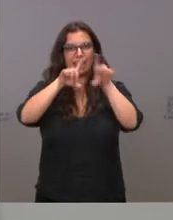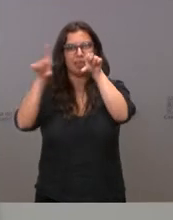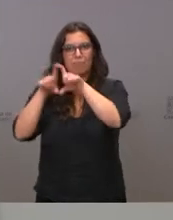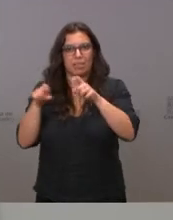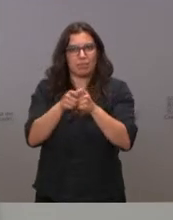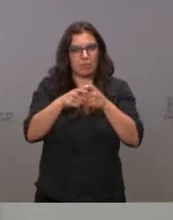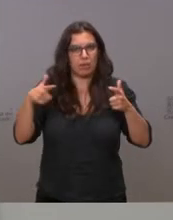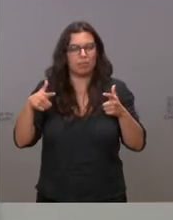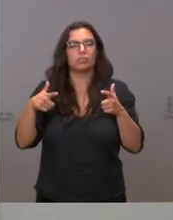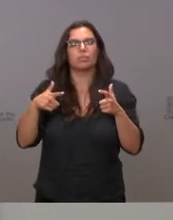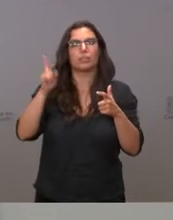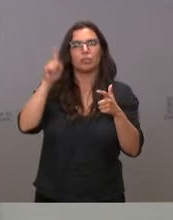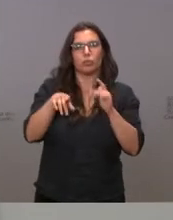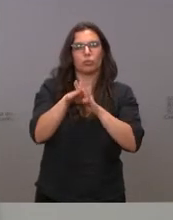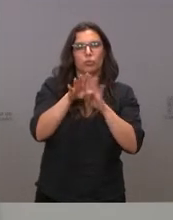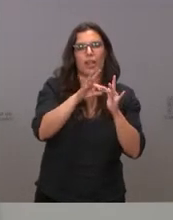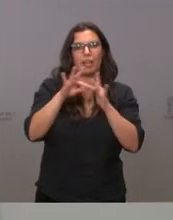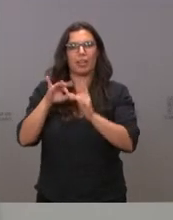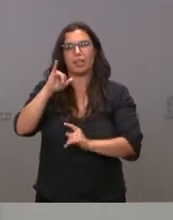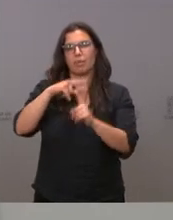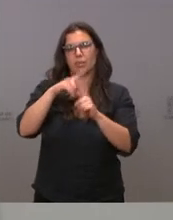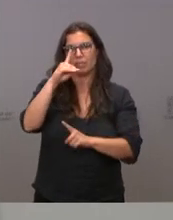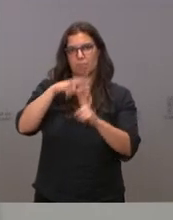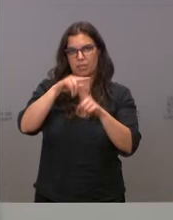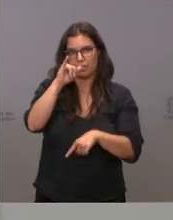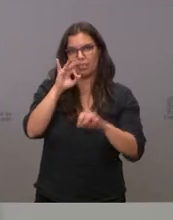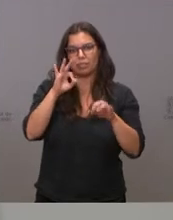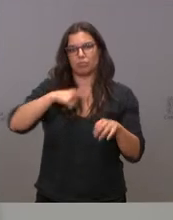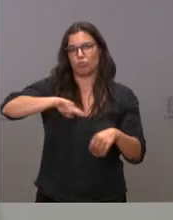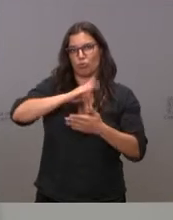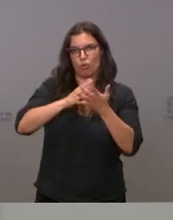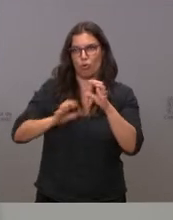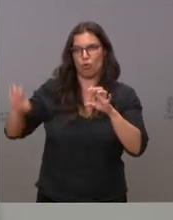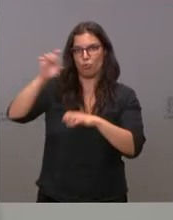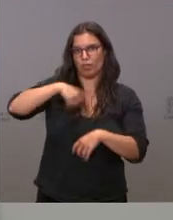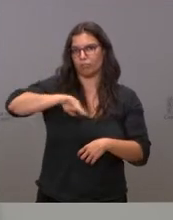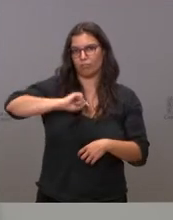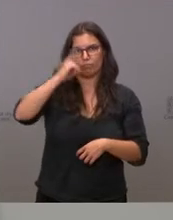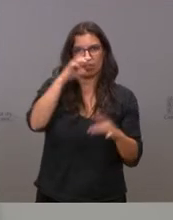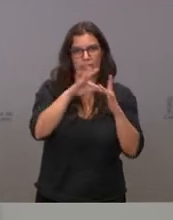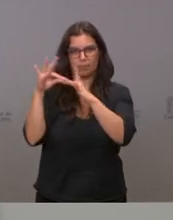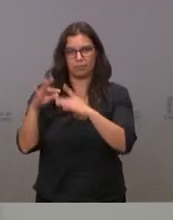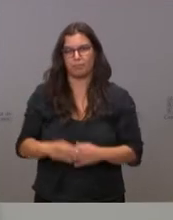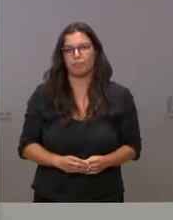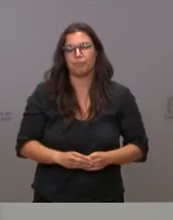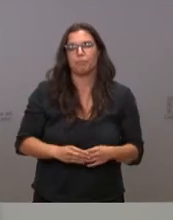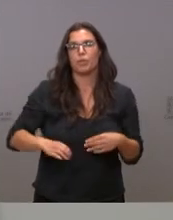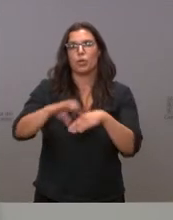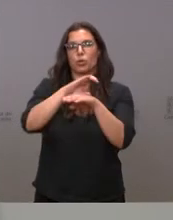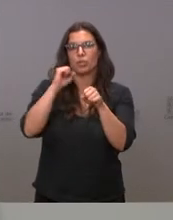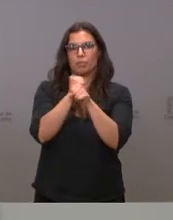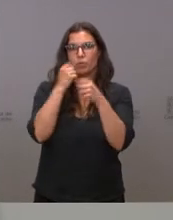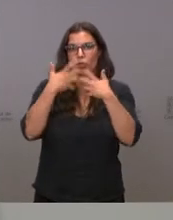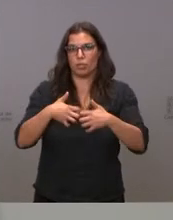liderando el IMAX de Masí entre las comunidades autónomas. La Consejería de Empleo e Industria